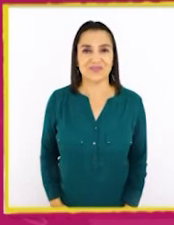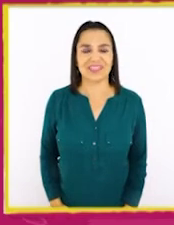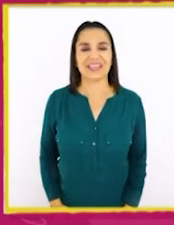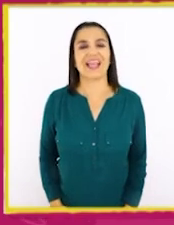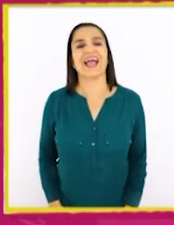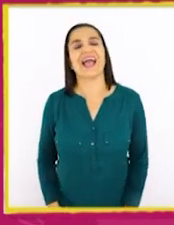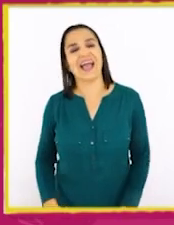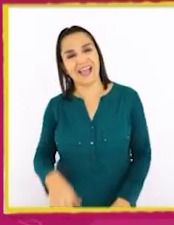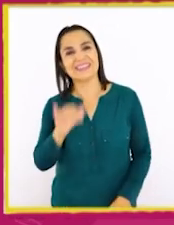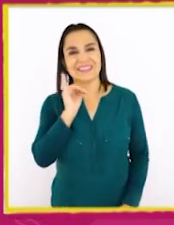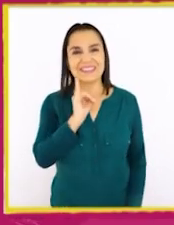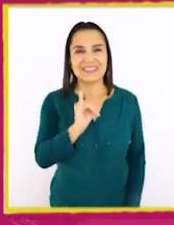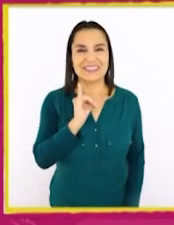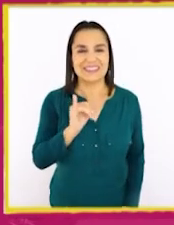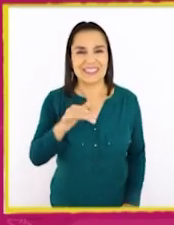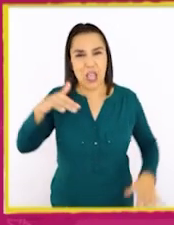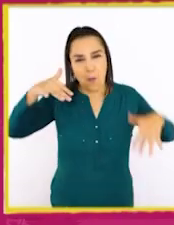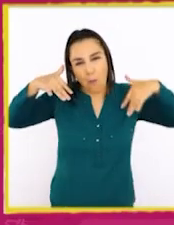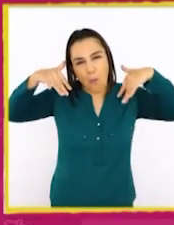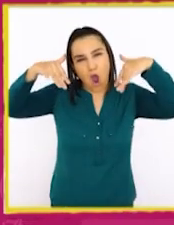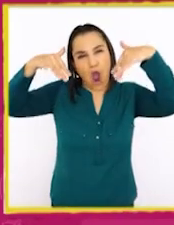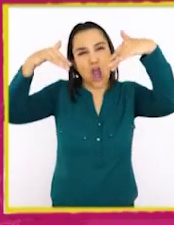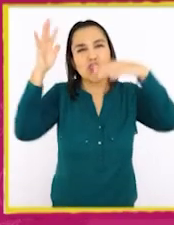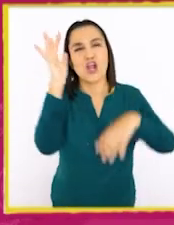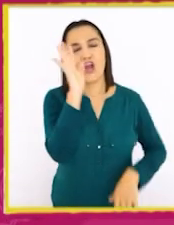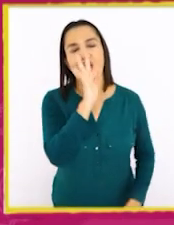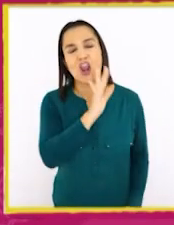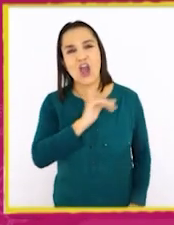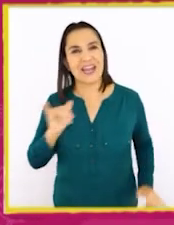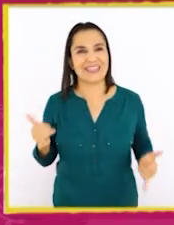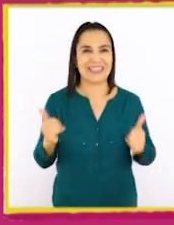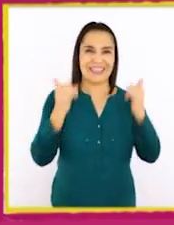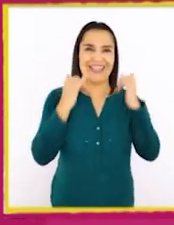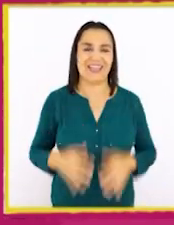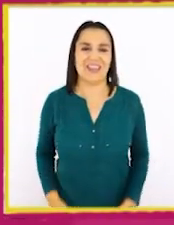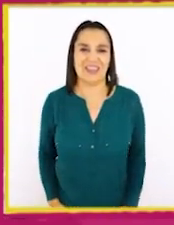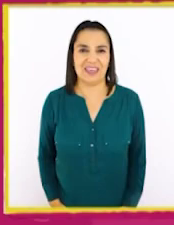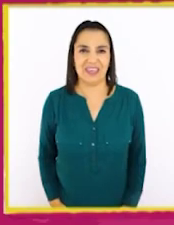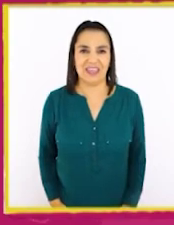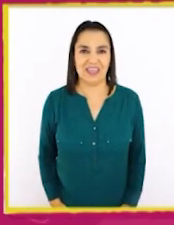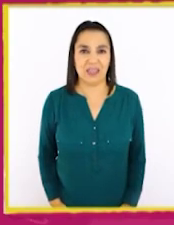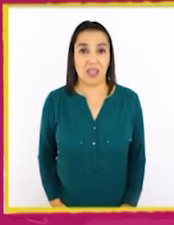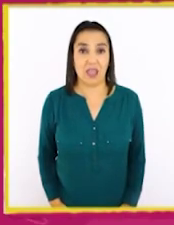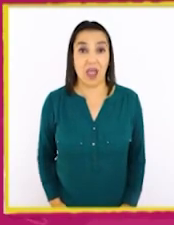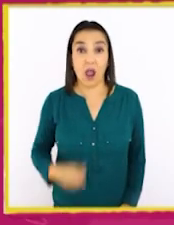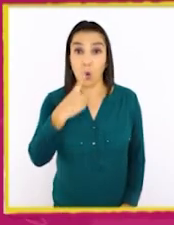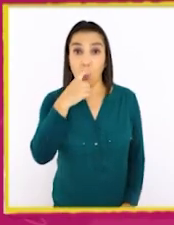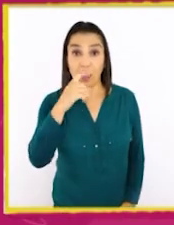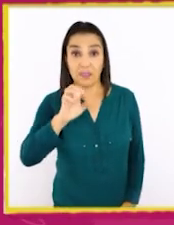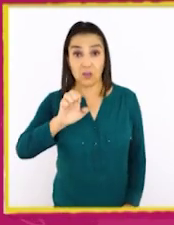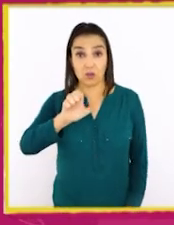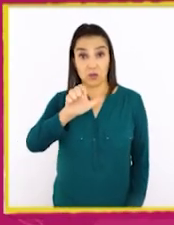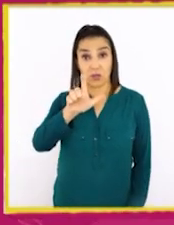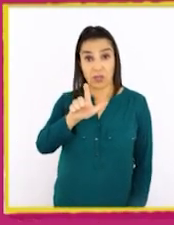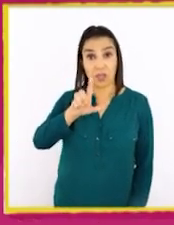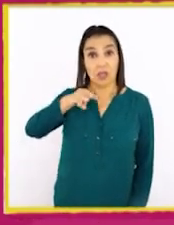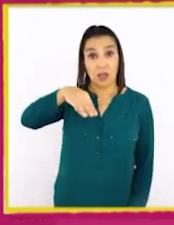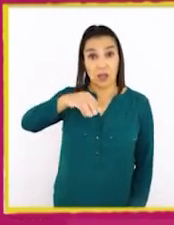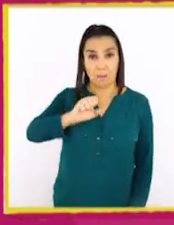¡Ah, sí! El monstruo de colores. ¡Qué entretenido! ¡Qué Los de Elmer. ¡Fantástico!